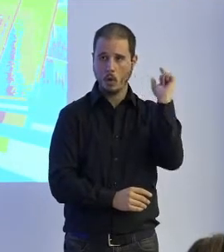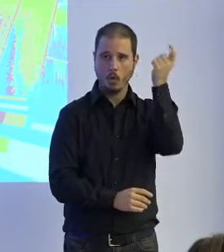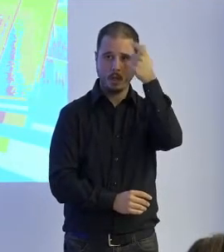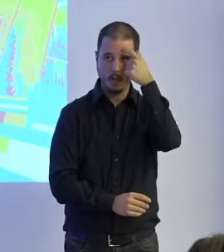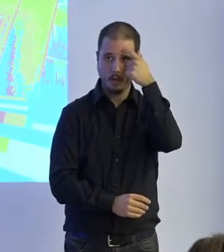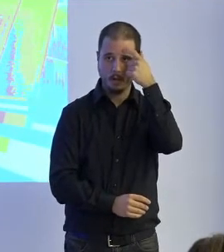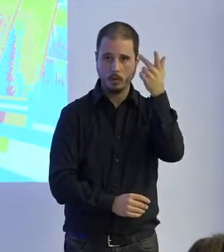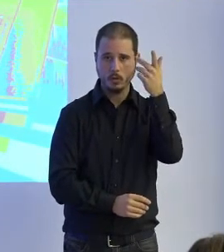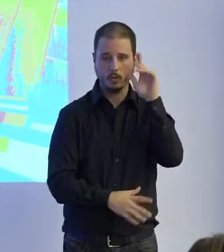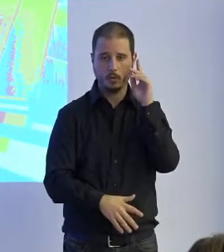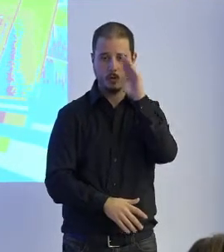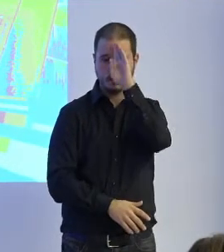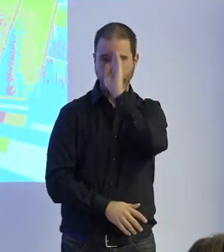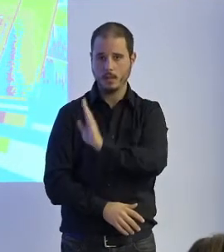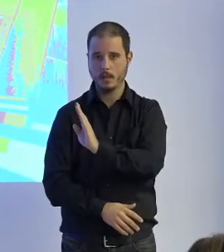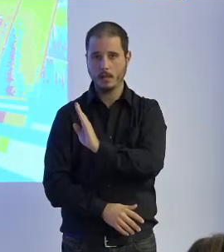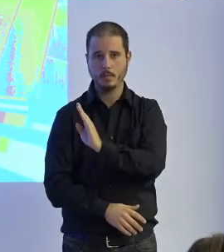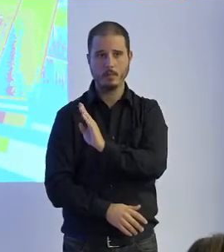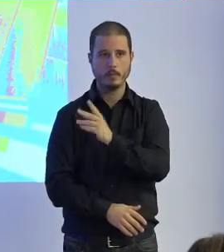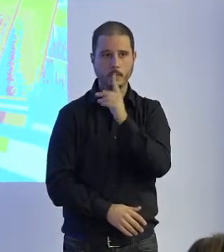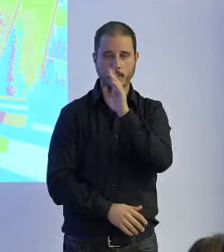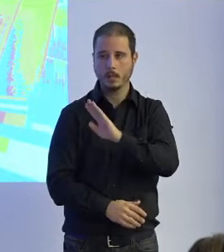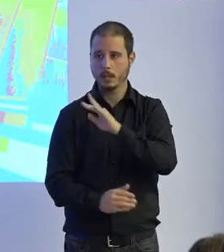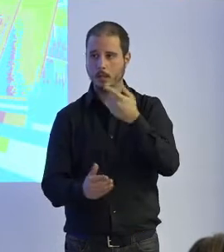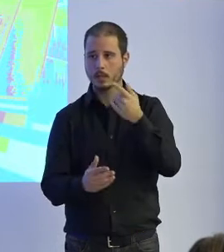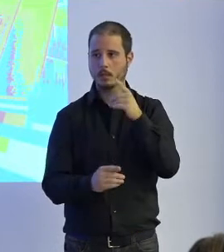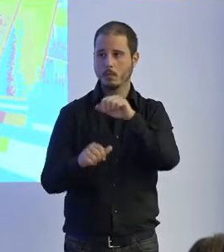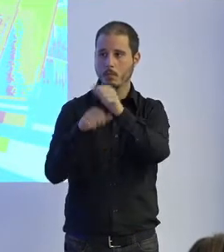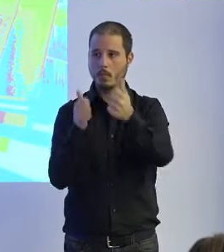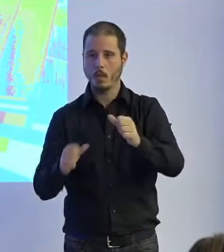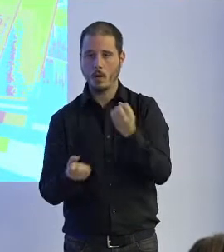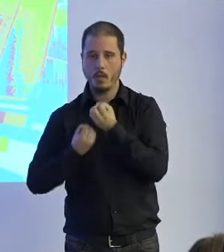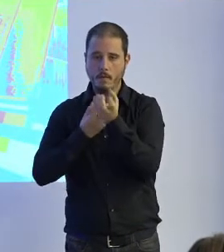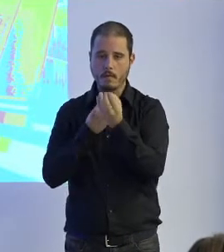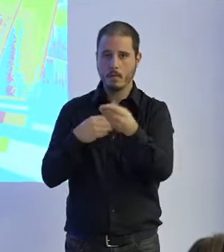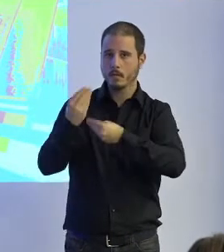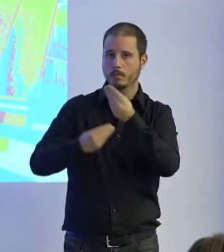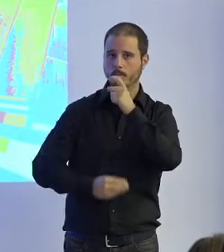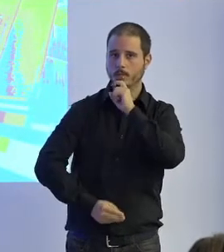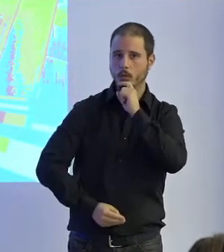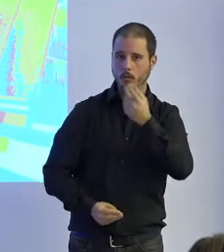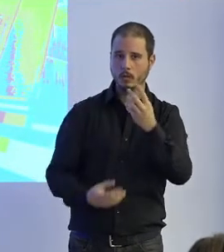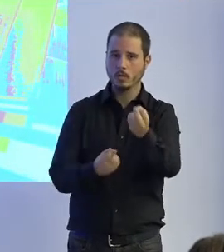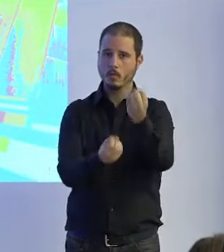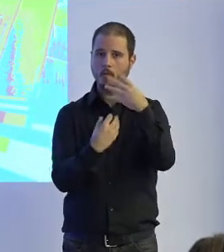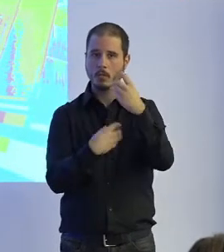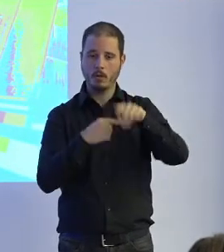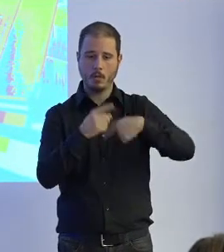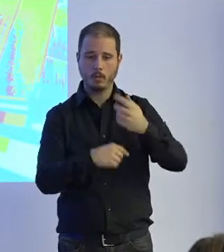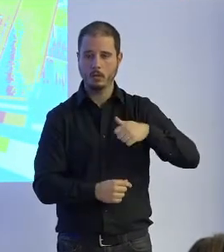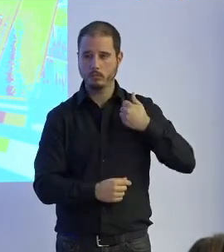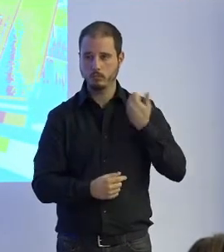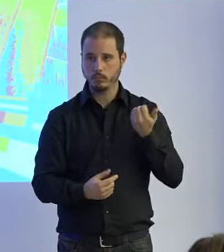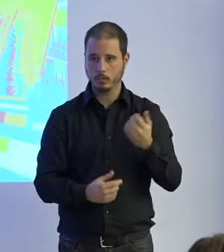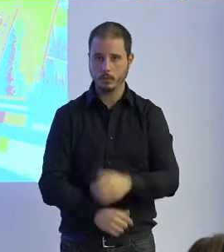la conexión directa sino de cómo se articulan los modelos de la información para poder tener información y poder explotarla que es lo fundamental de